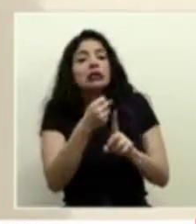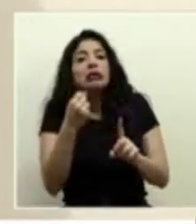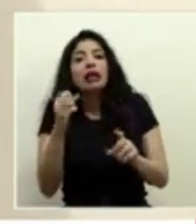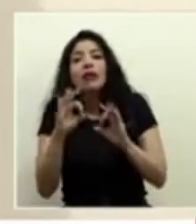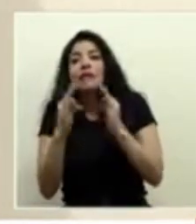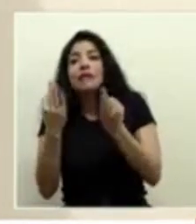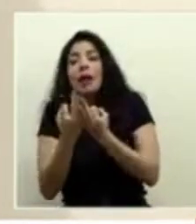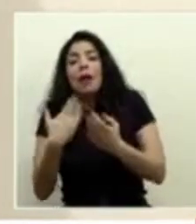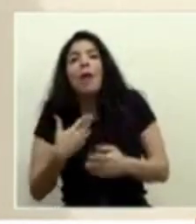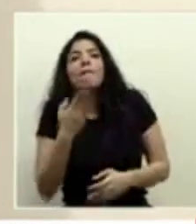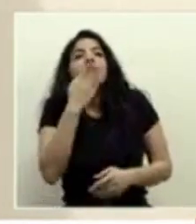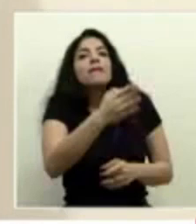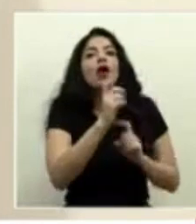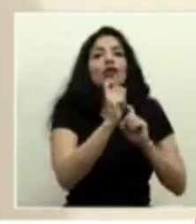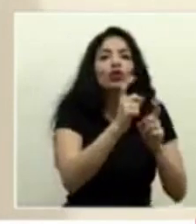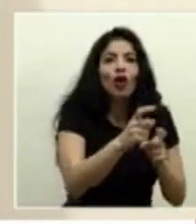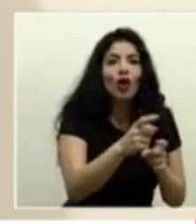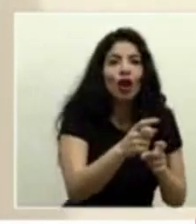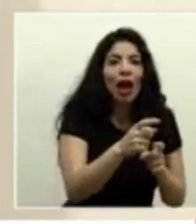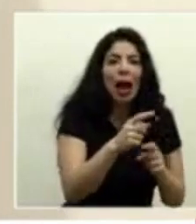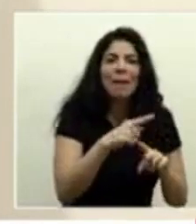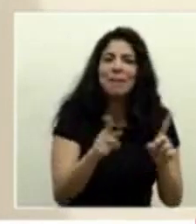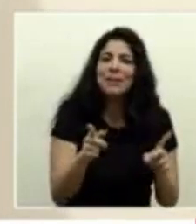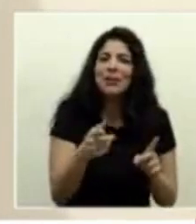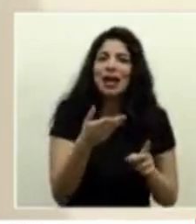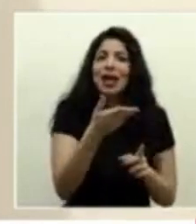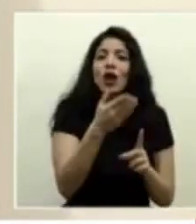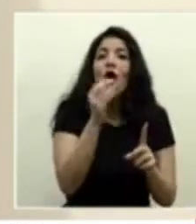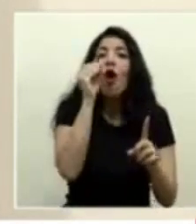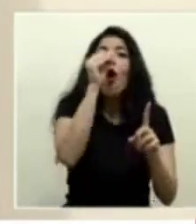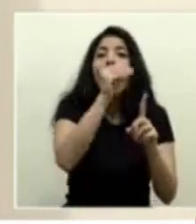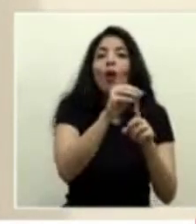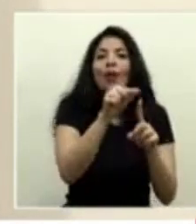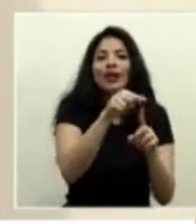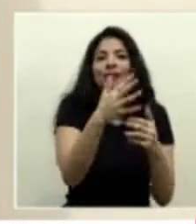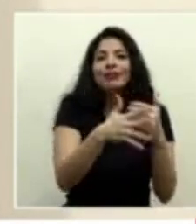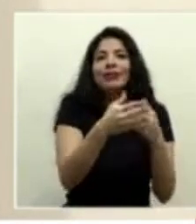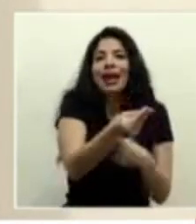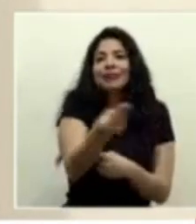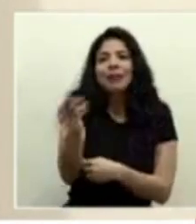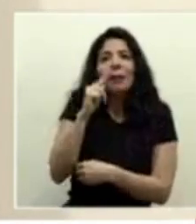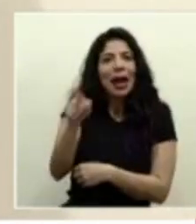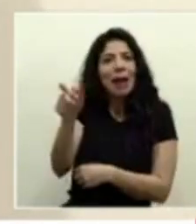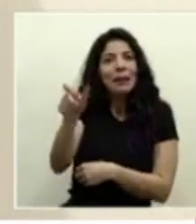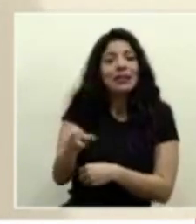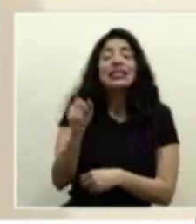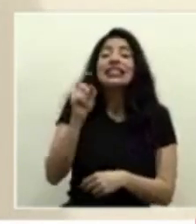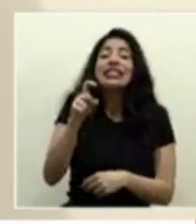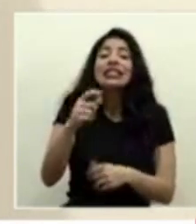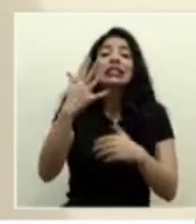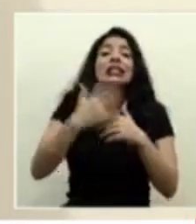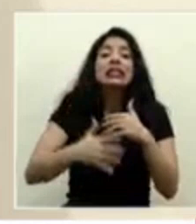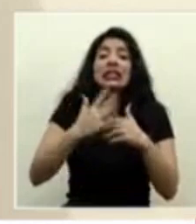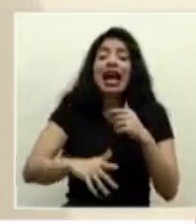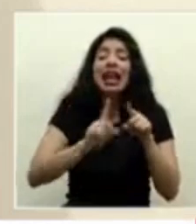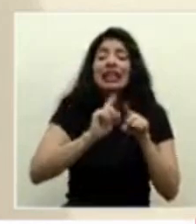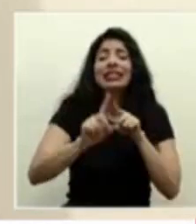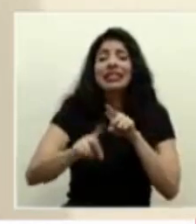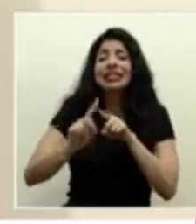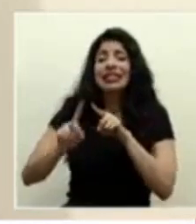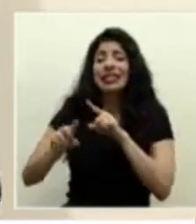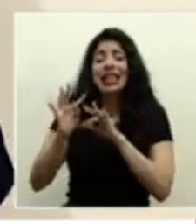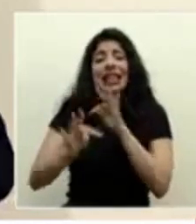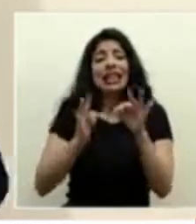de un familiar en todo lo familiar llega a donar pero tiene un destino específico esa sangre nosotros necesitamos sangre de todos los tipos